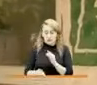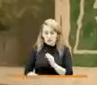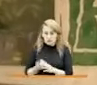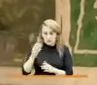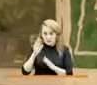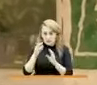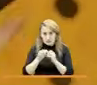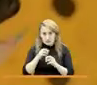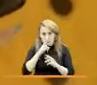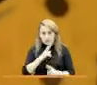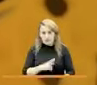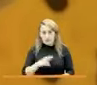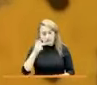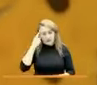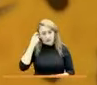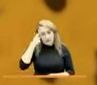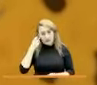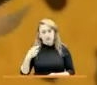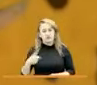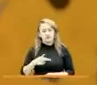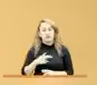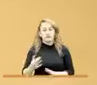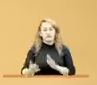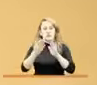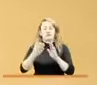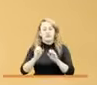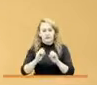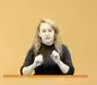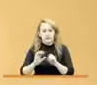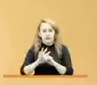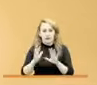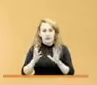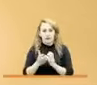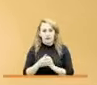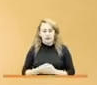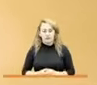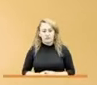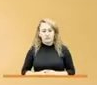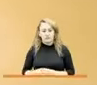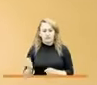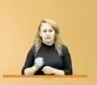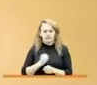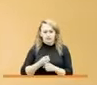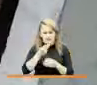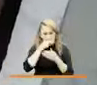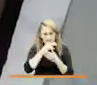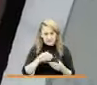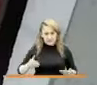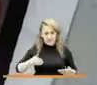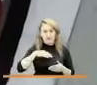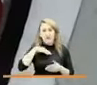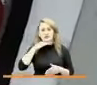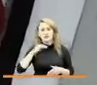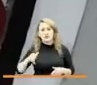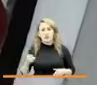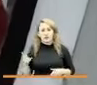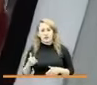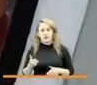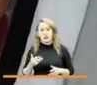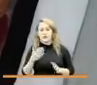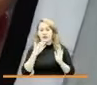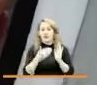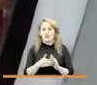responder al reto al que nos enfrentó la pandemia. Trabajamos por la niñez, adolescencia y juventud quienes son ejemplos de